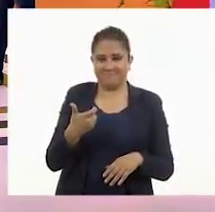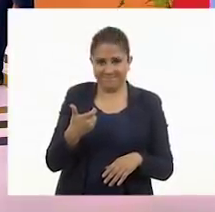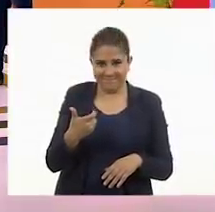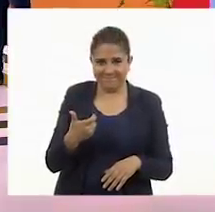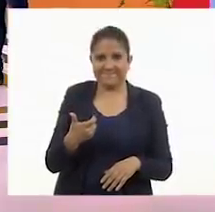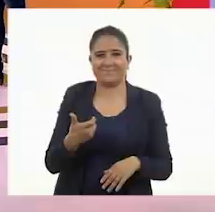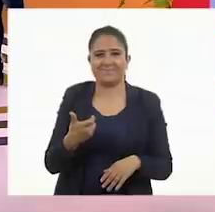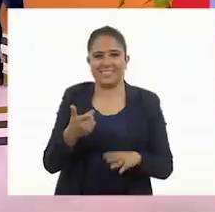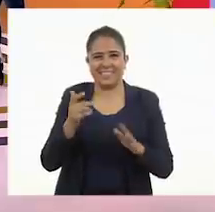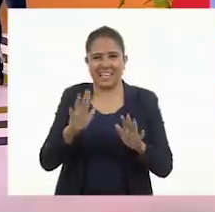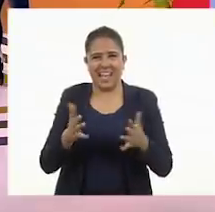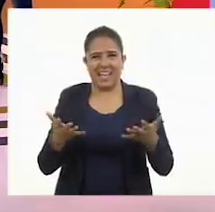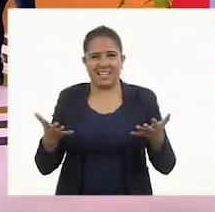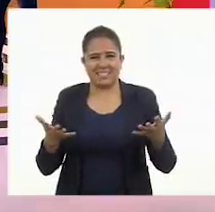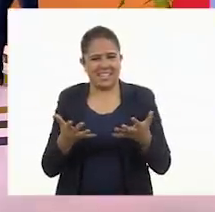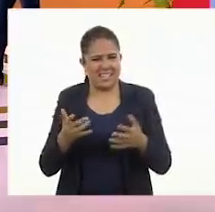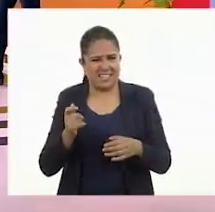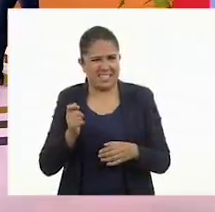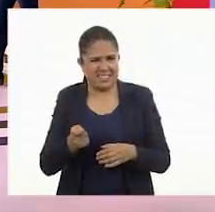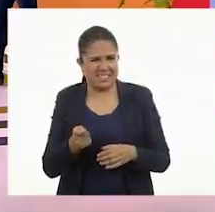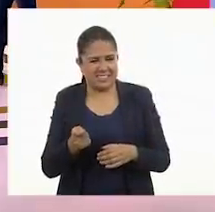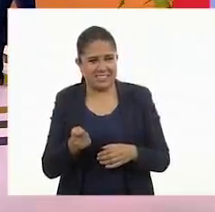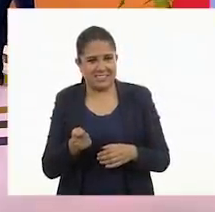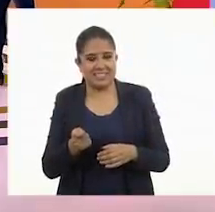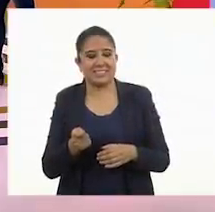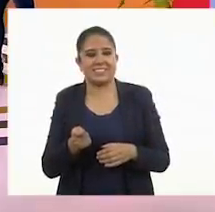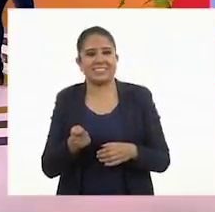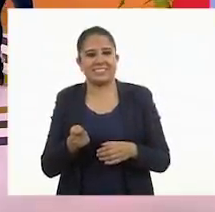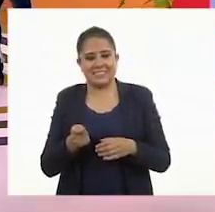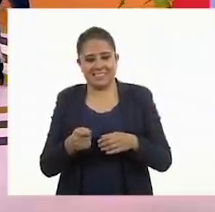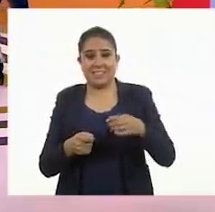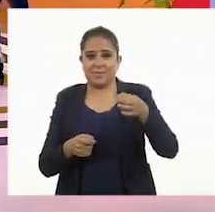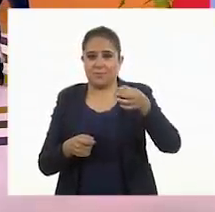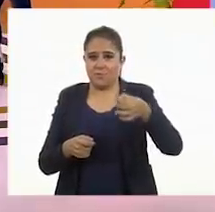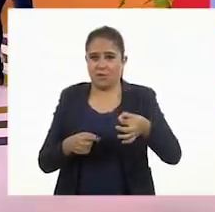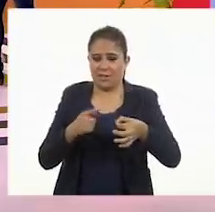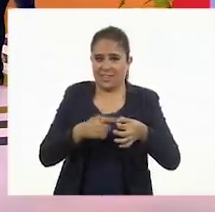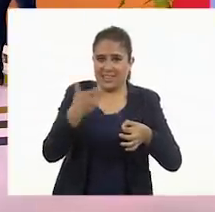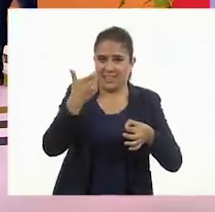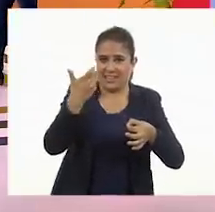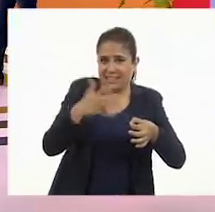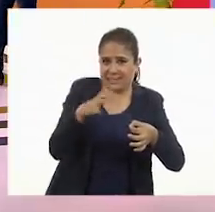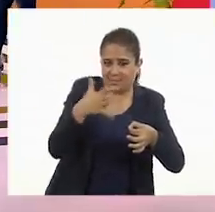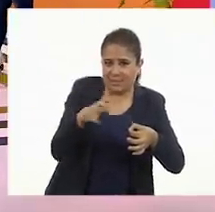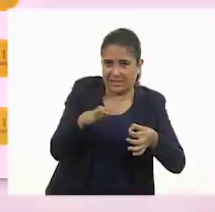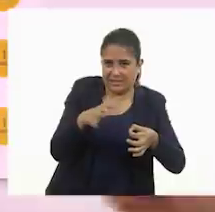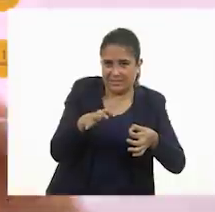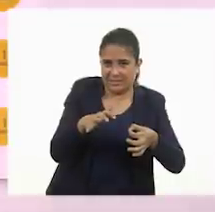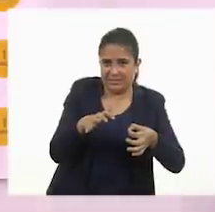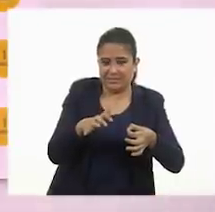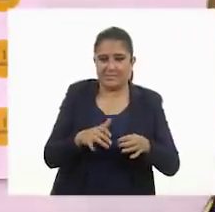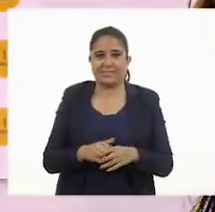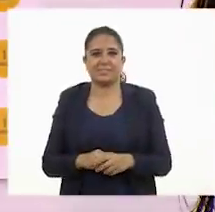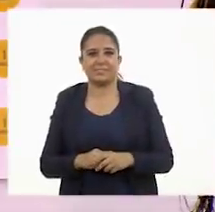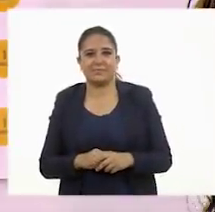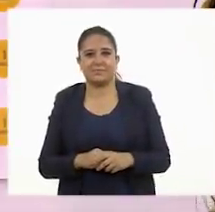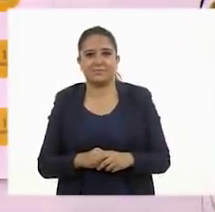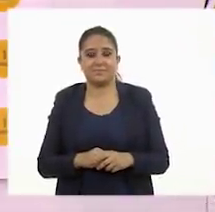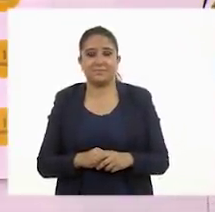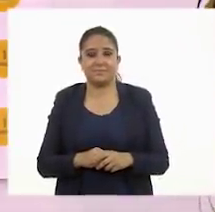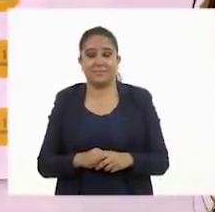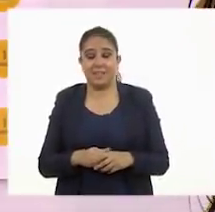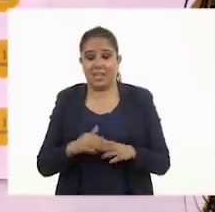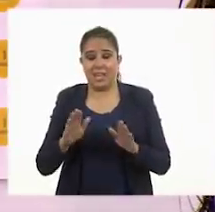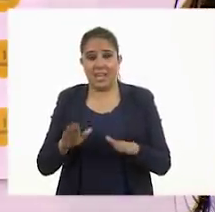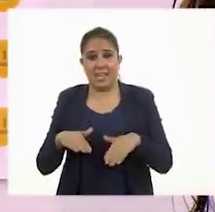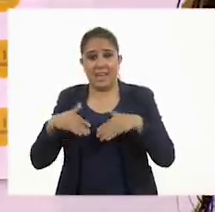Esto ya lo habíamos hecho. Significa que entonces una moneda de diez pesos y las